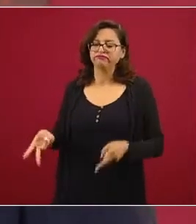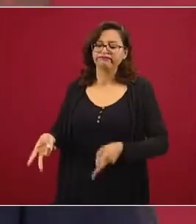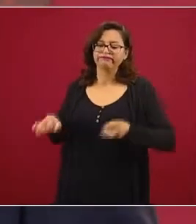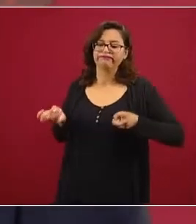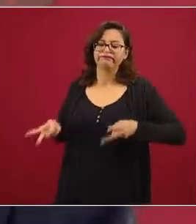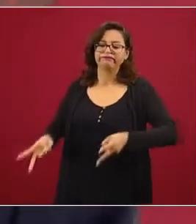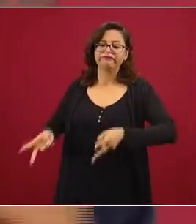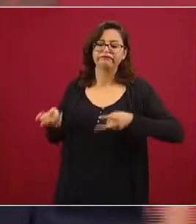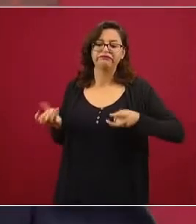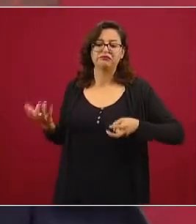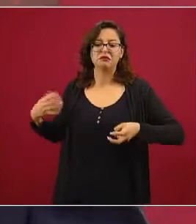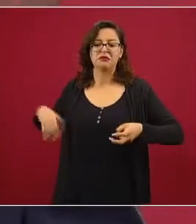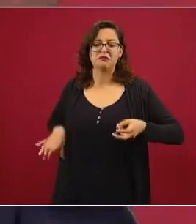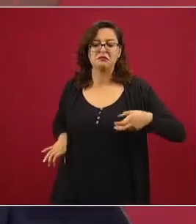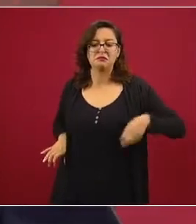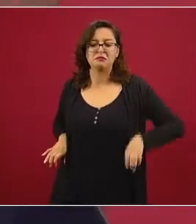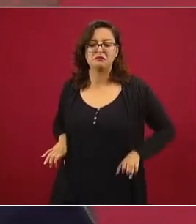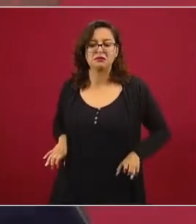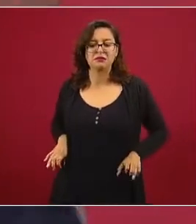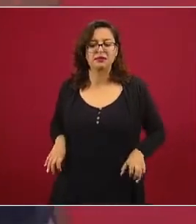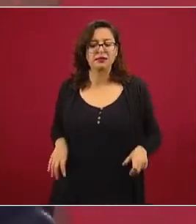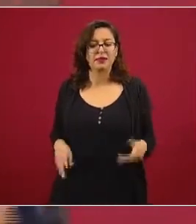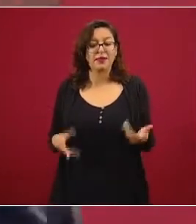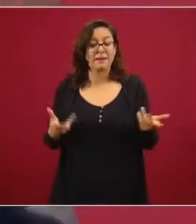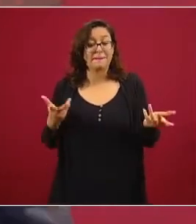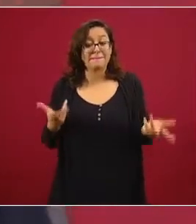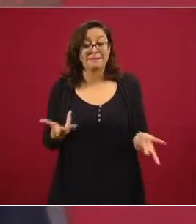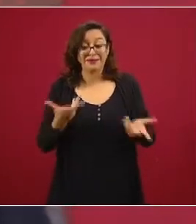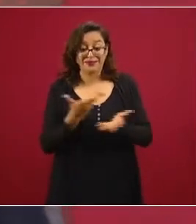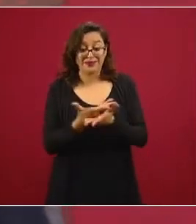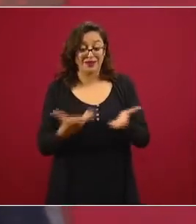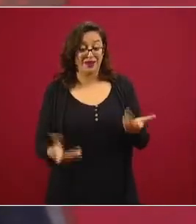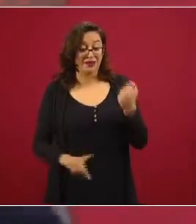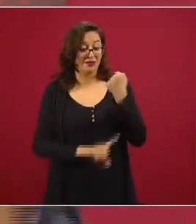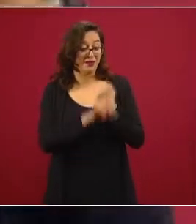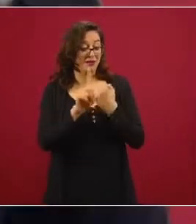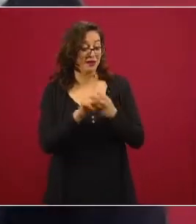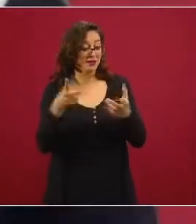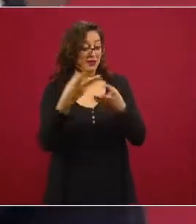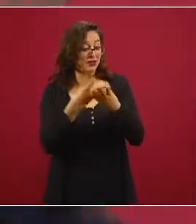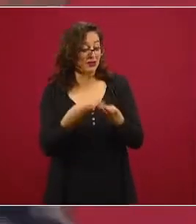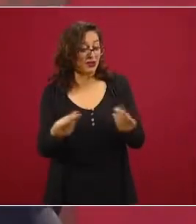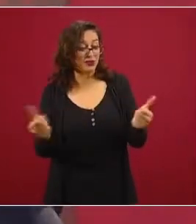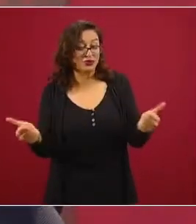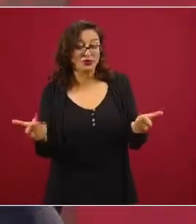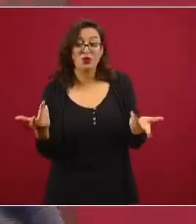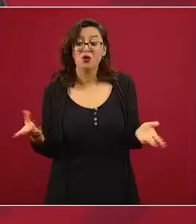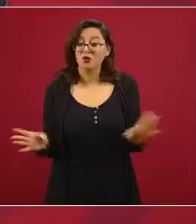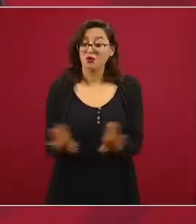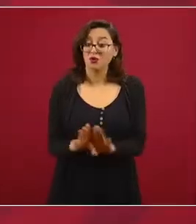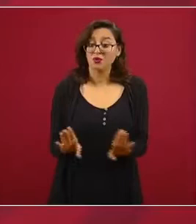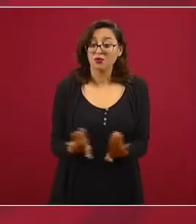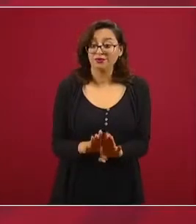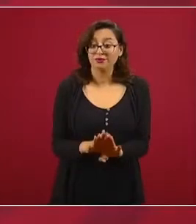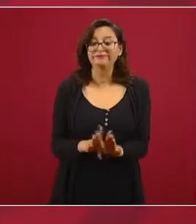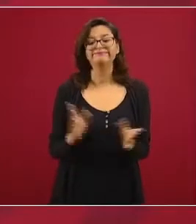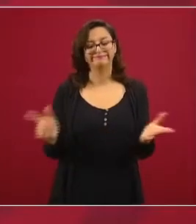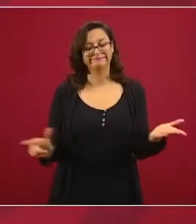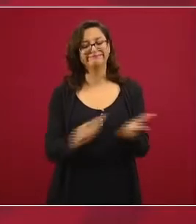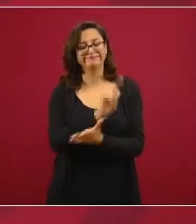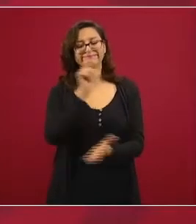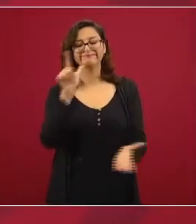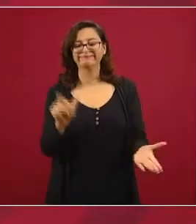¿Cómo resolvemos este asunto? Pues, con apego a la legalidad,